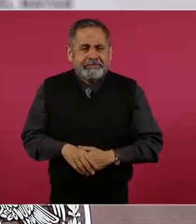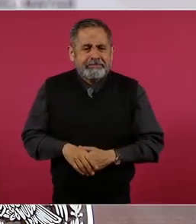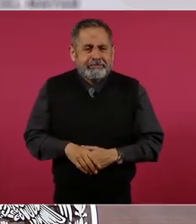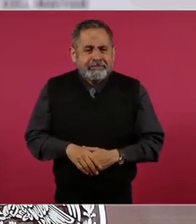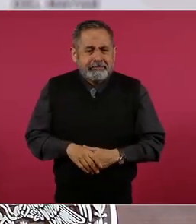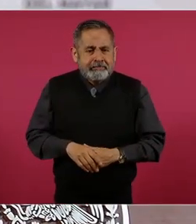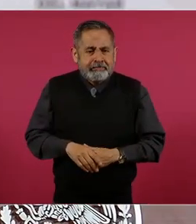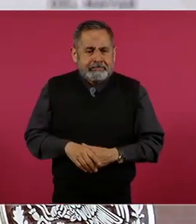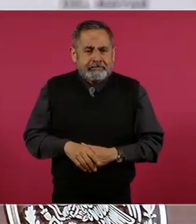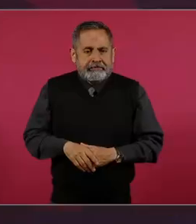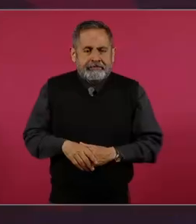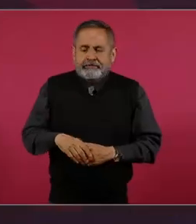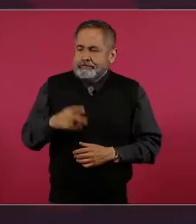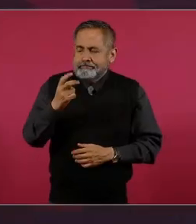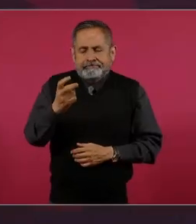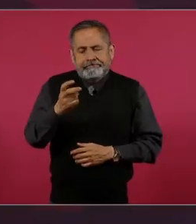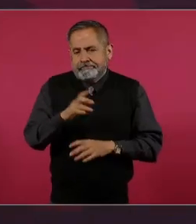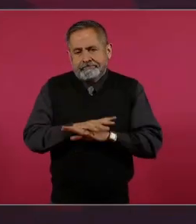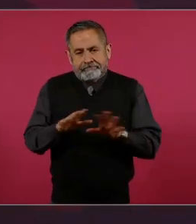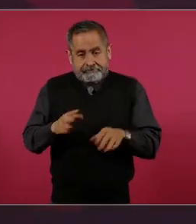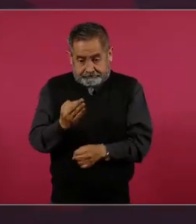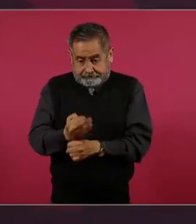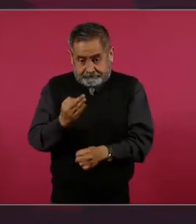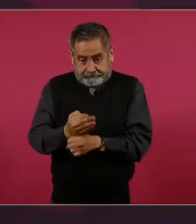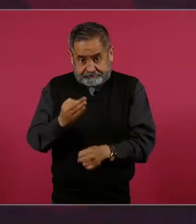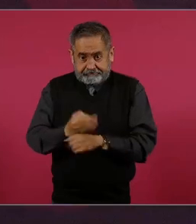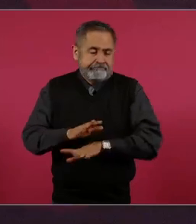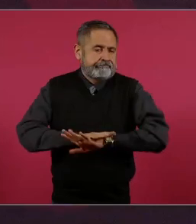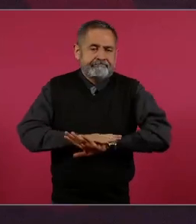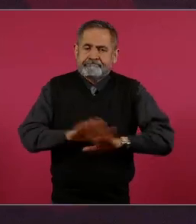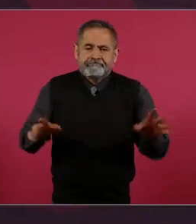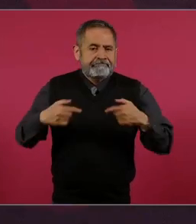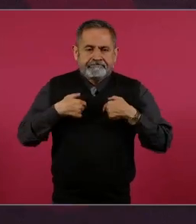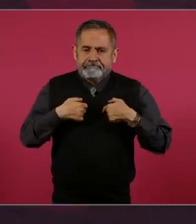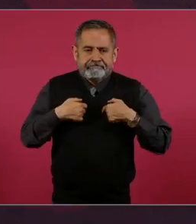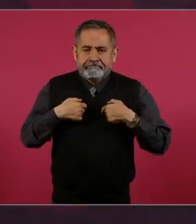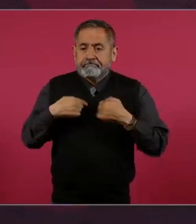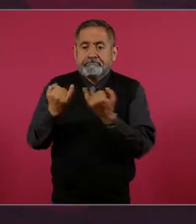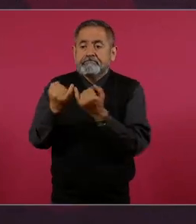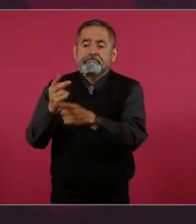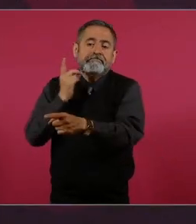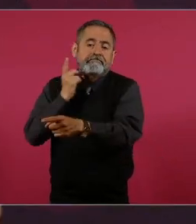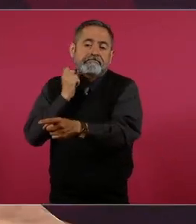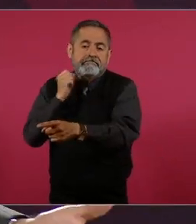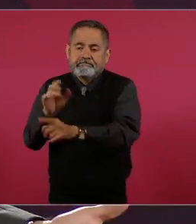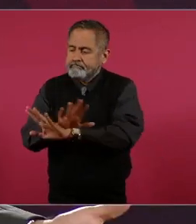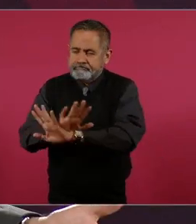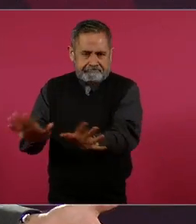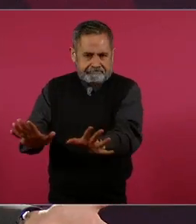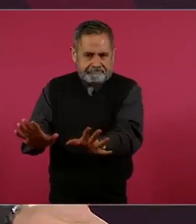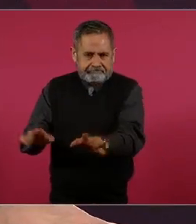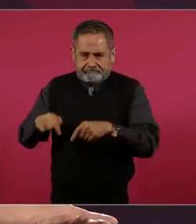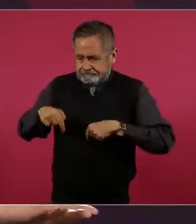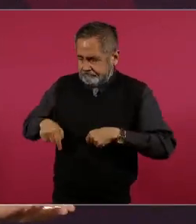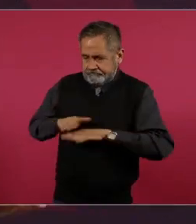Eso ya no sucede en el Poder Legislativo, pero en el Poder Judicial,